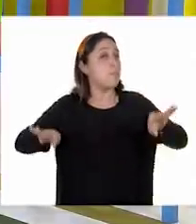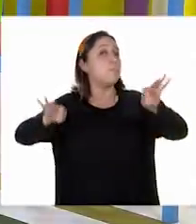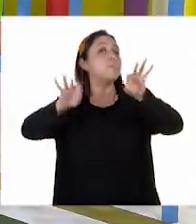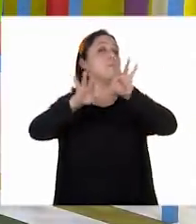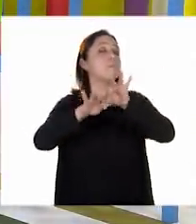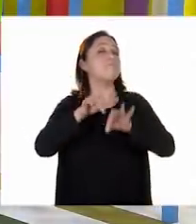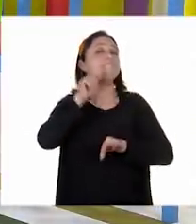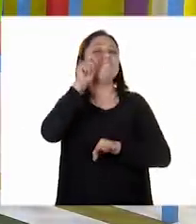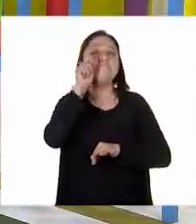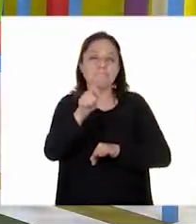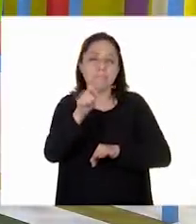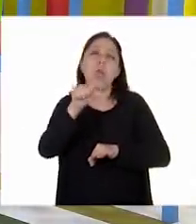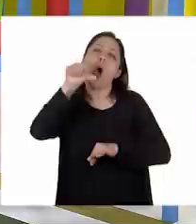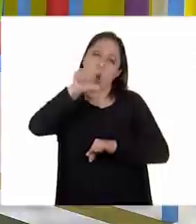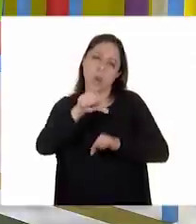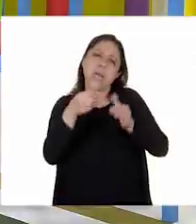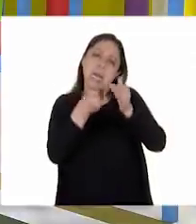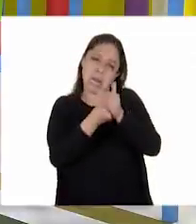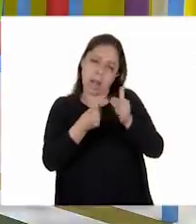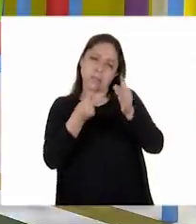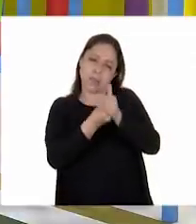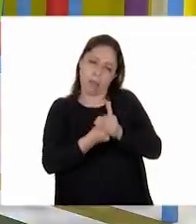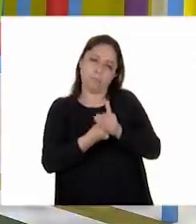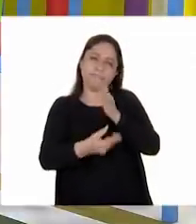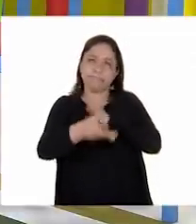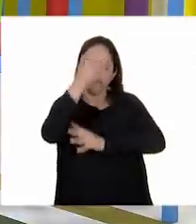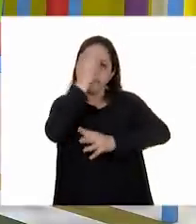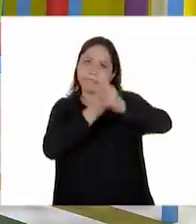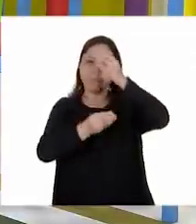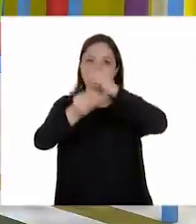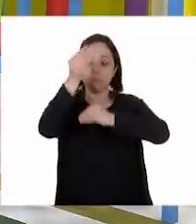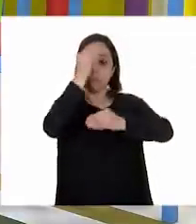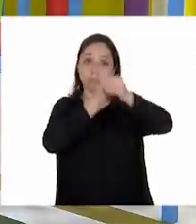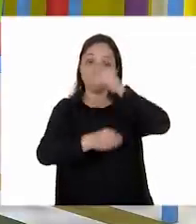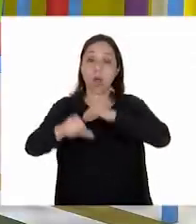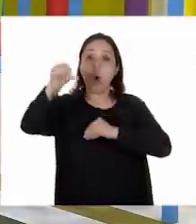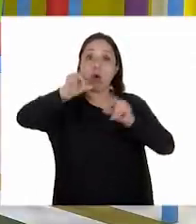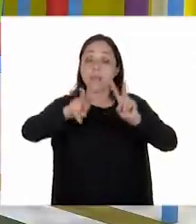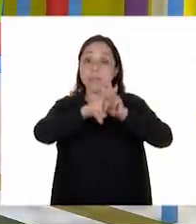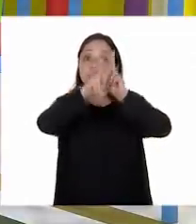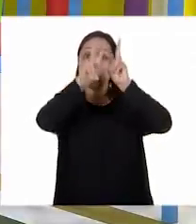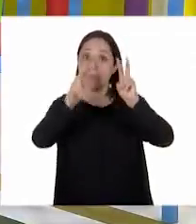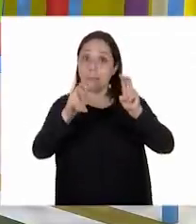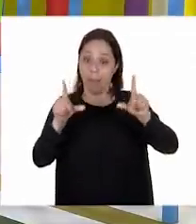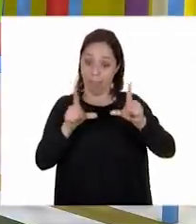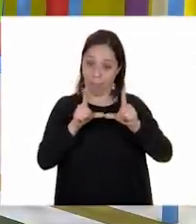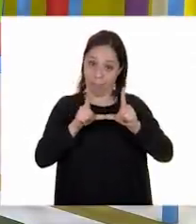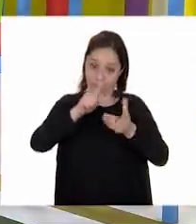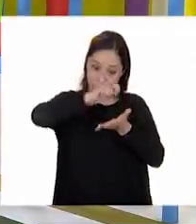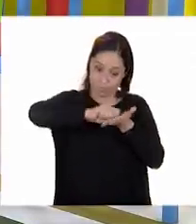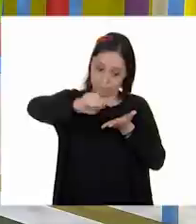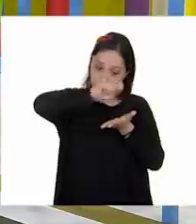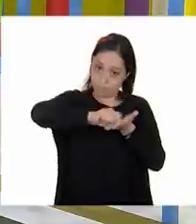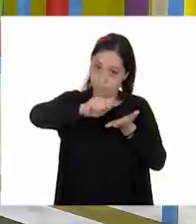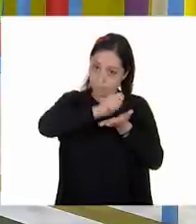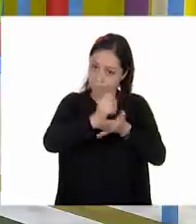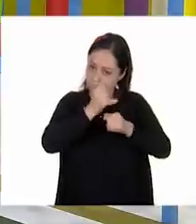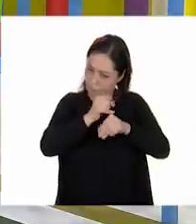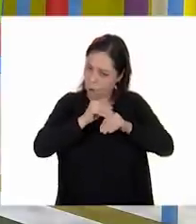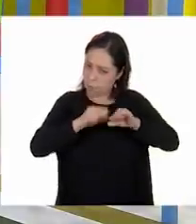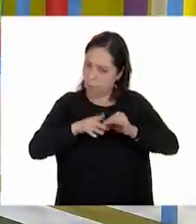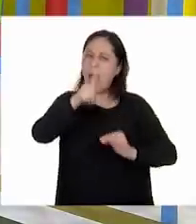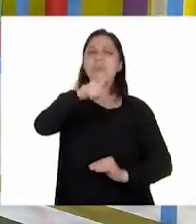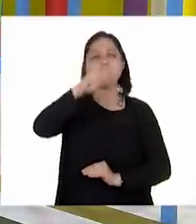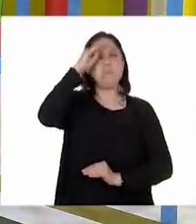todo lo que vemos aquí. Hoy descubriremos, escribamos fichas informativas. Vayan pensando de qué se puede tratar.